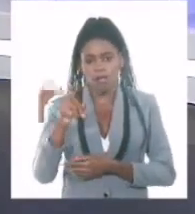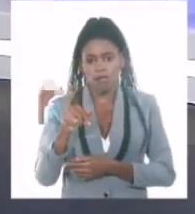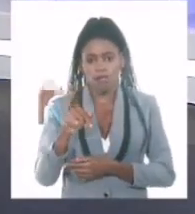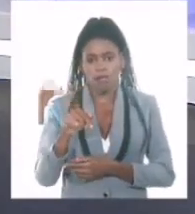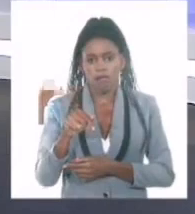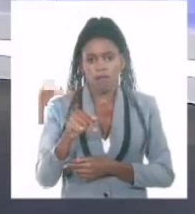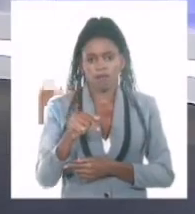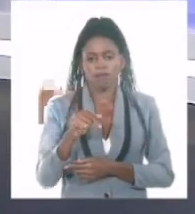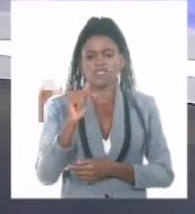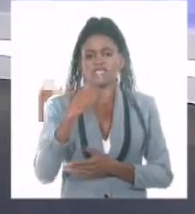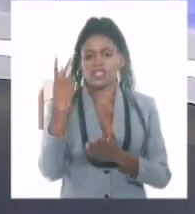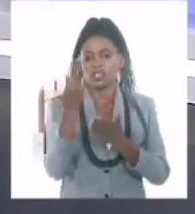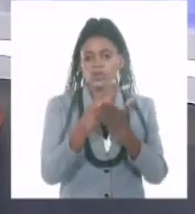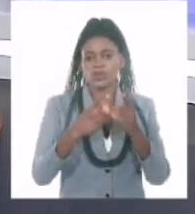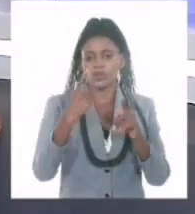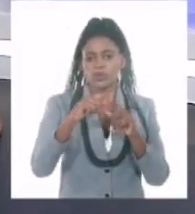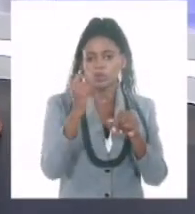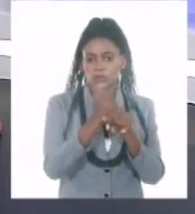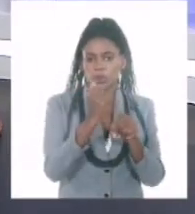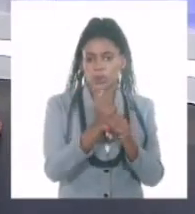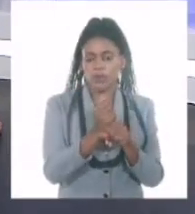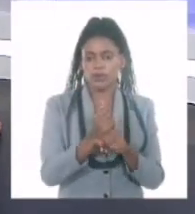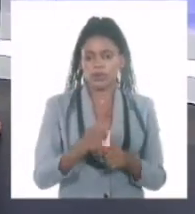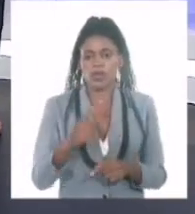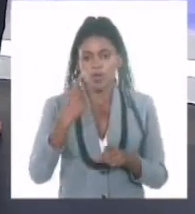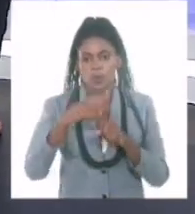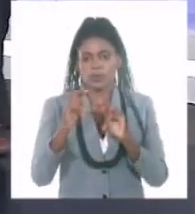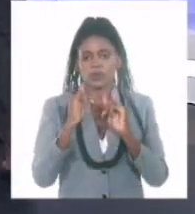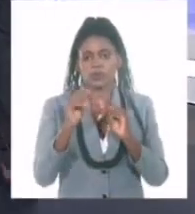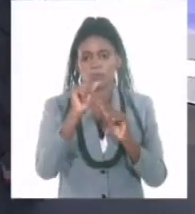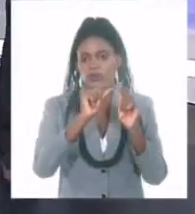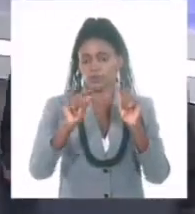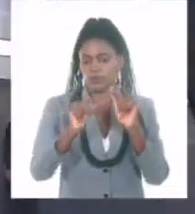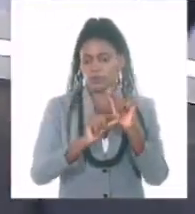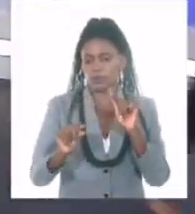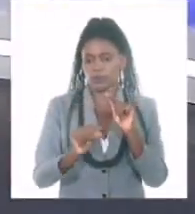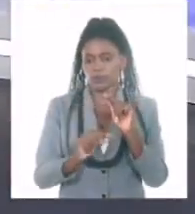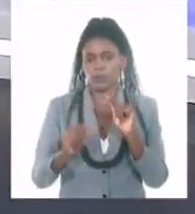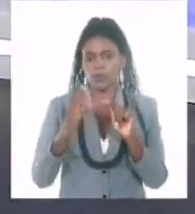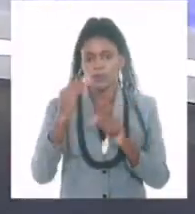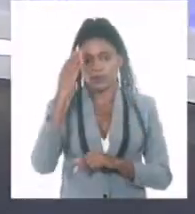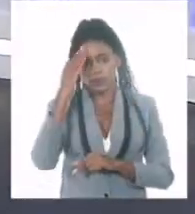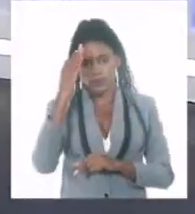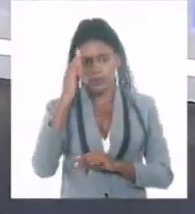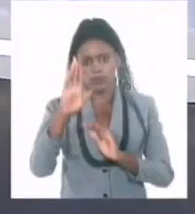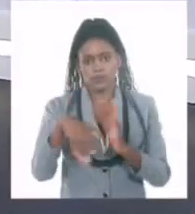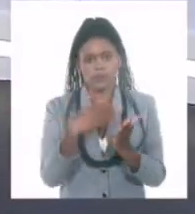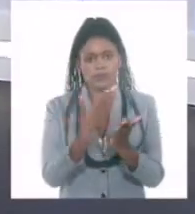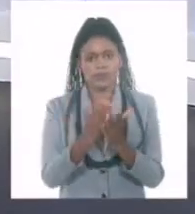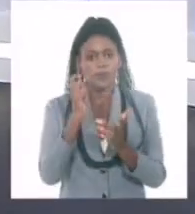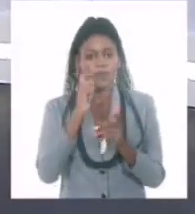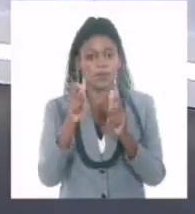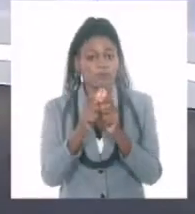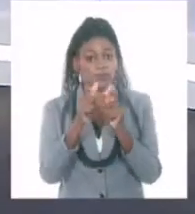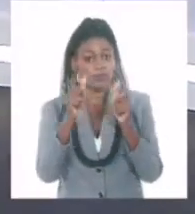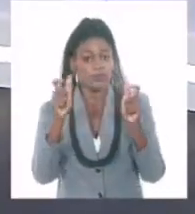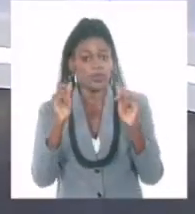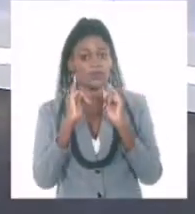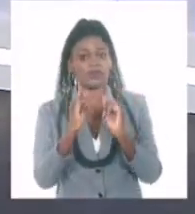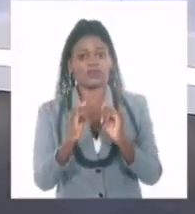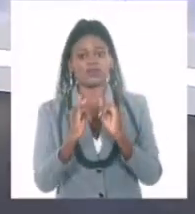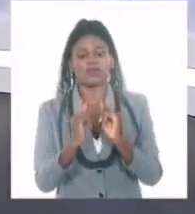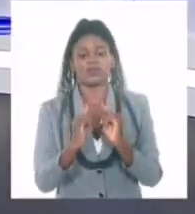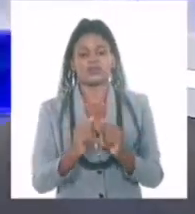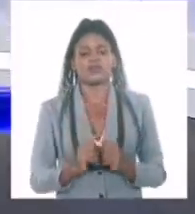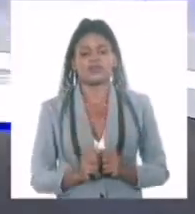autor y su obra. Entre otros temas que seguramente vas a desarrollar. Adelante. Muchísimas gracias. Les proponemos ampliar esta información. La